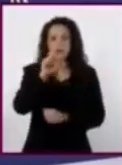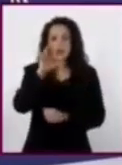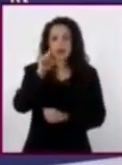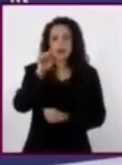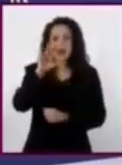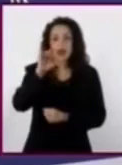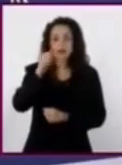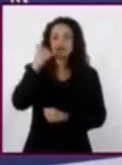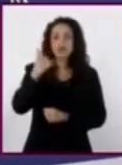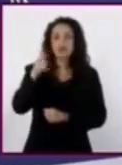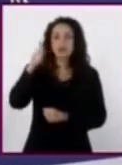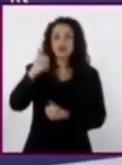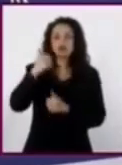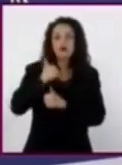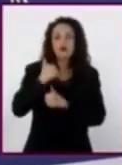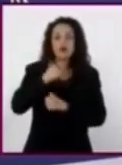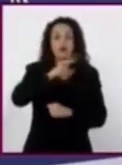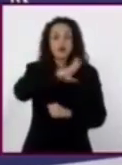españoles.